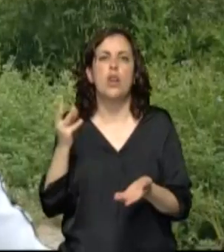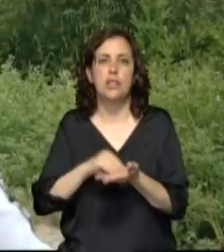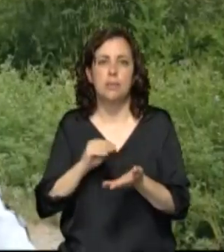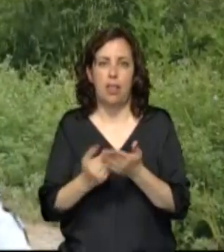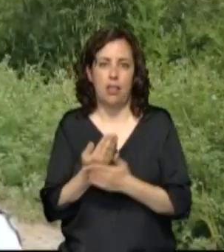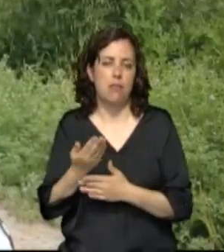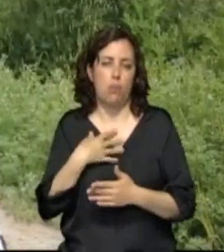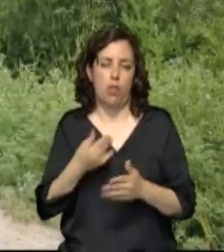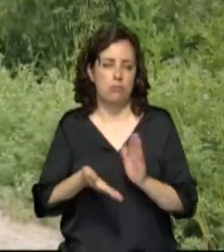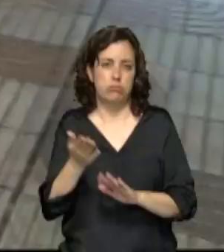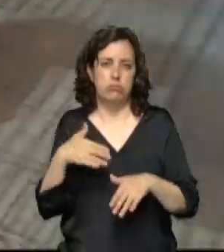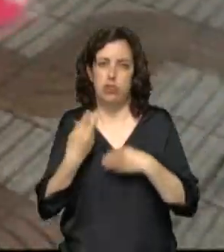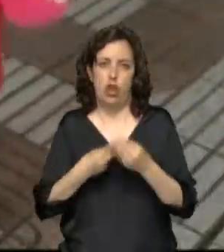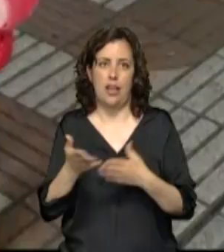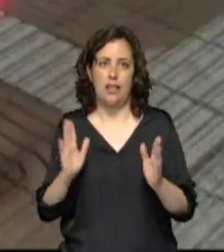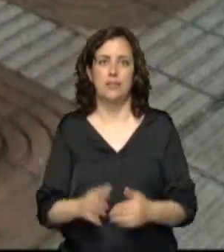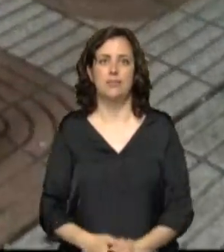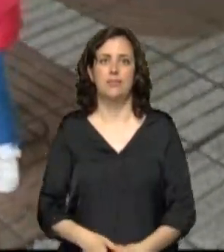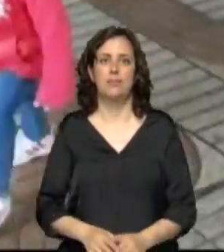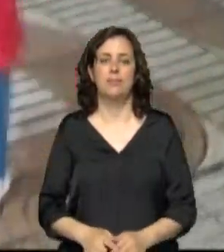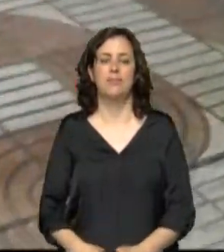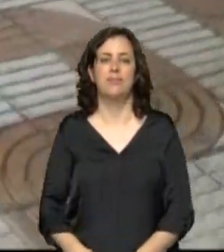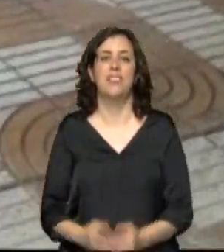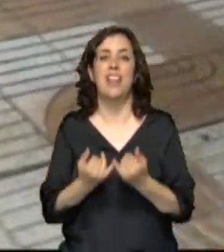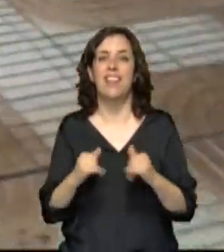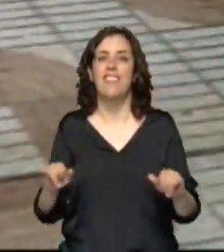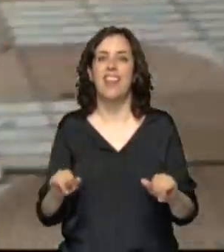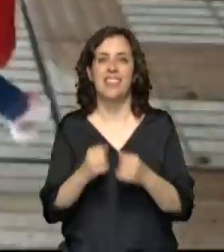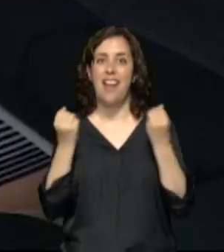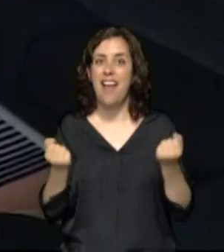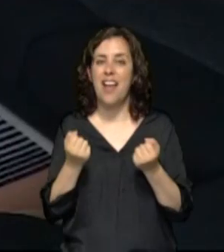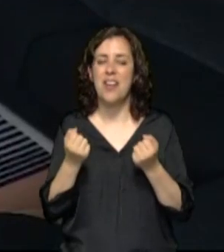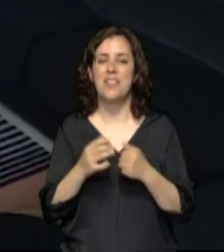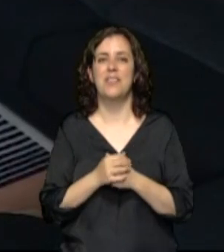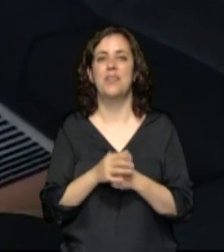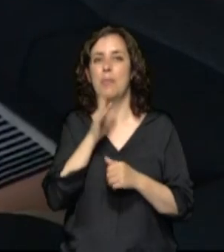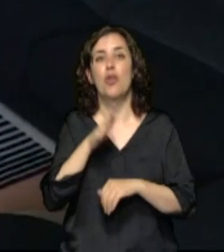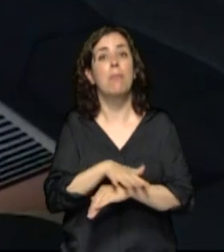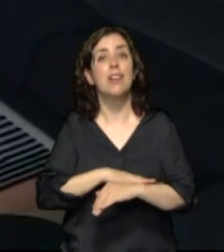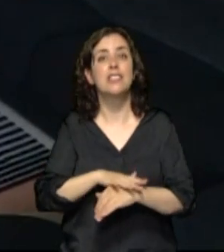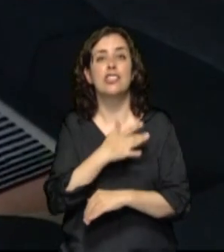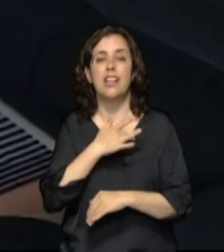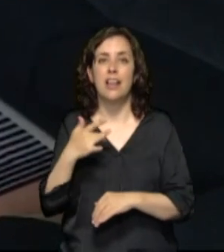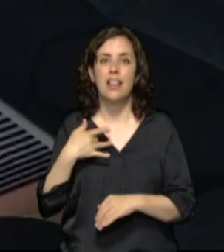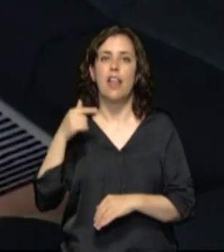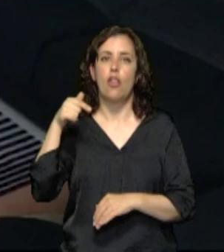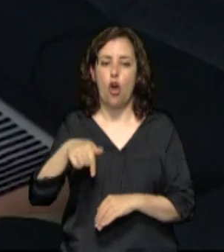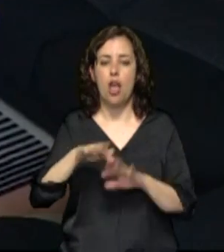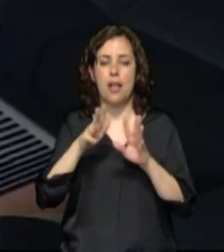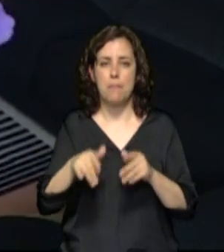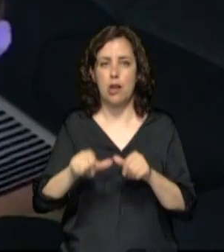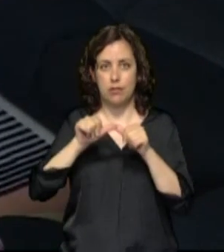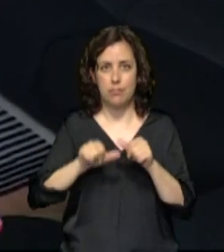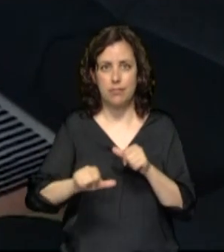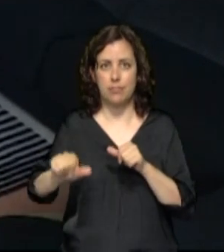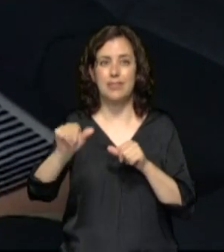Tienen motivos para celebrar. El Ministerio de Sanidad ha dado luz verde a la eliminación desde este miércoles de las